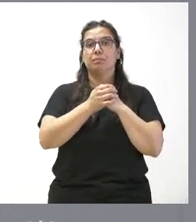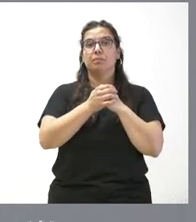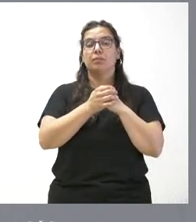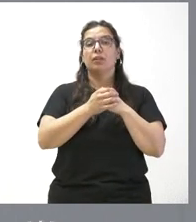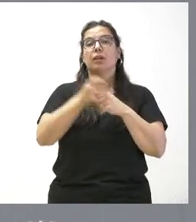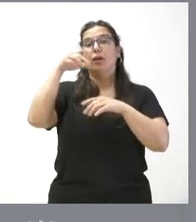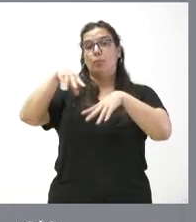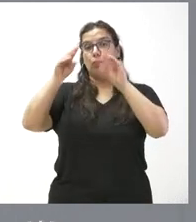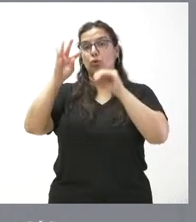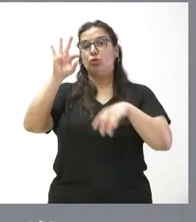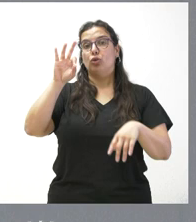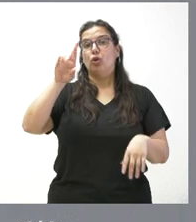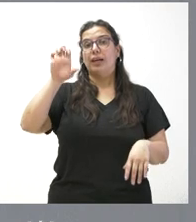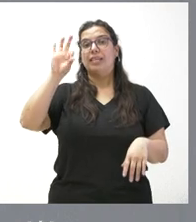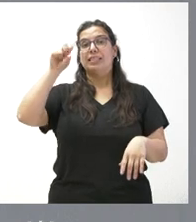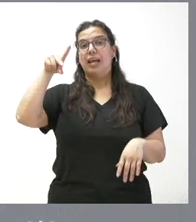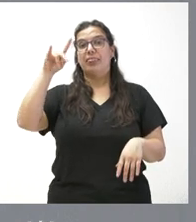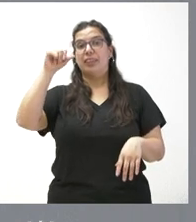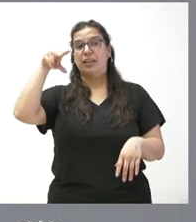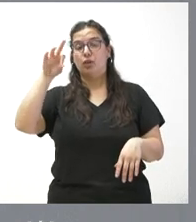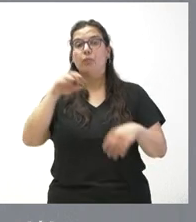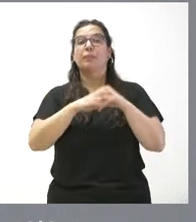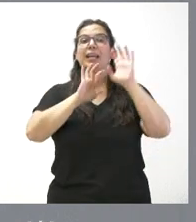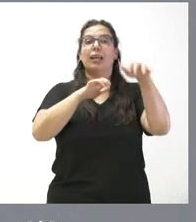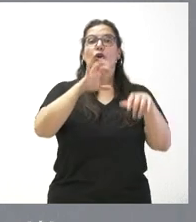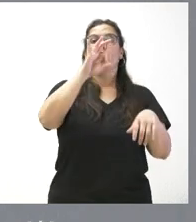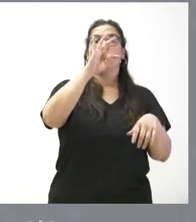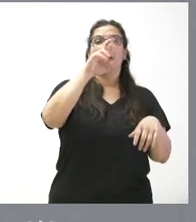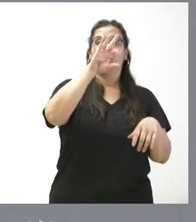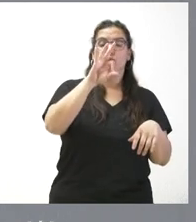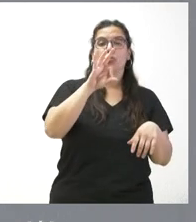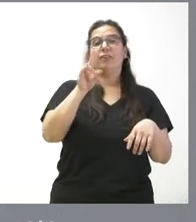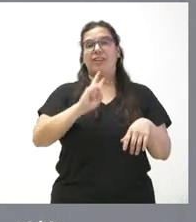en Burgos y los oteros en León y Valladolid.